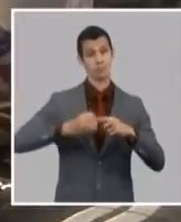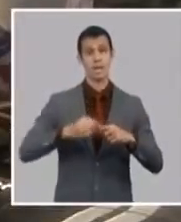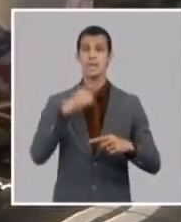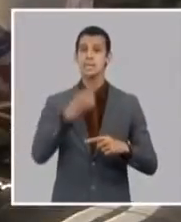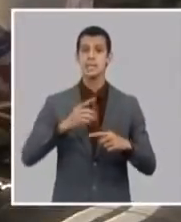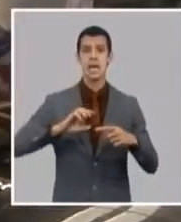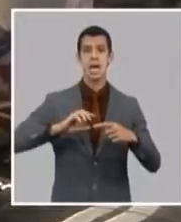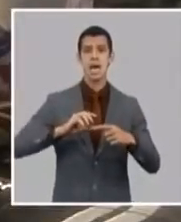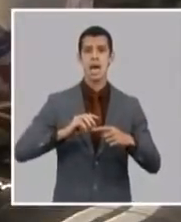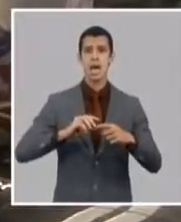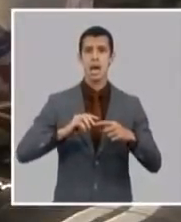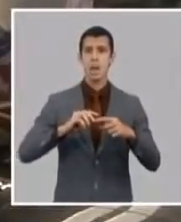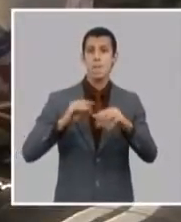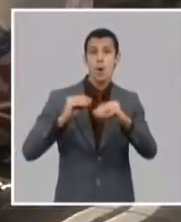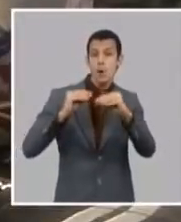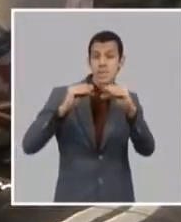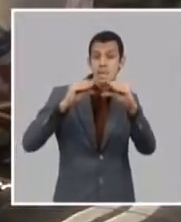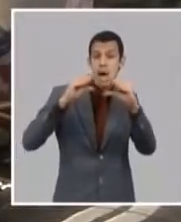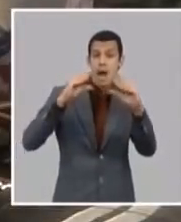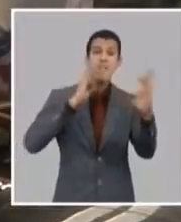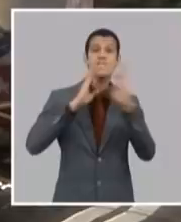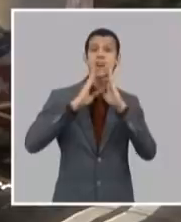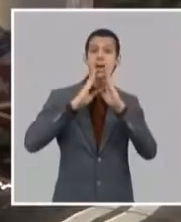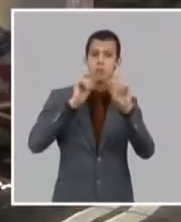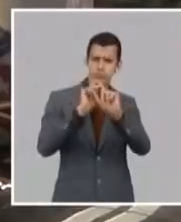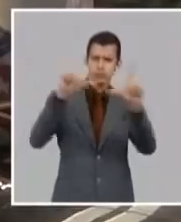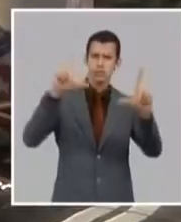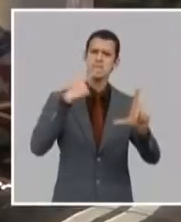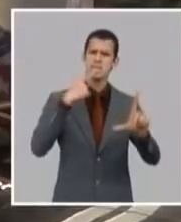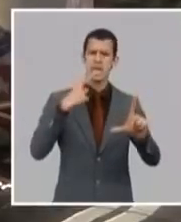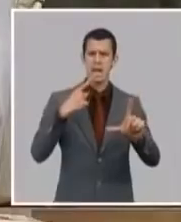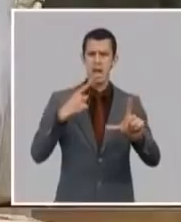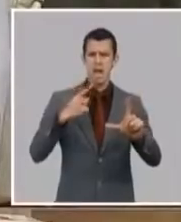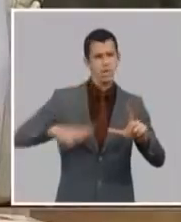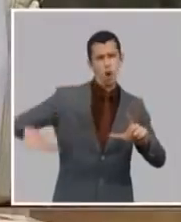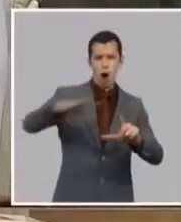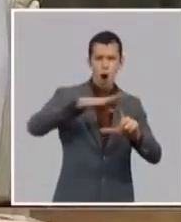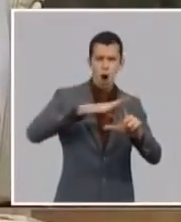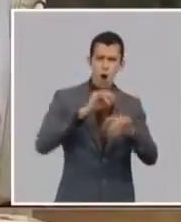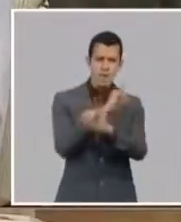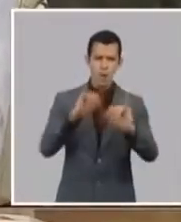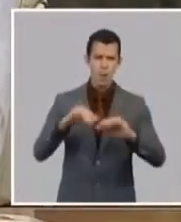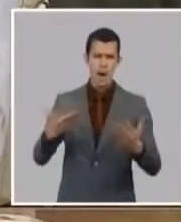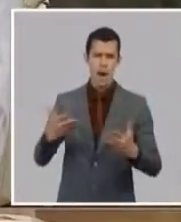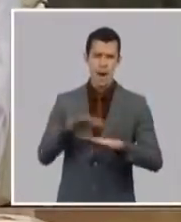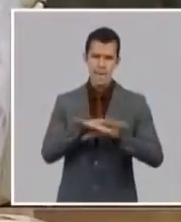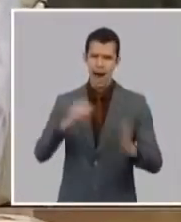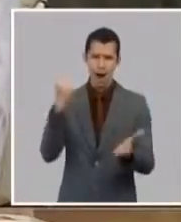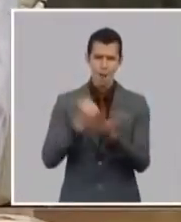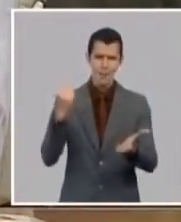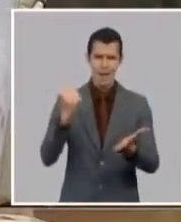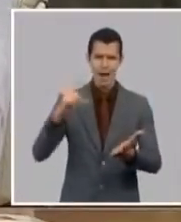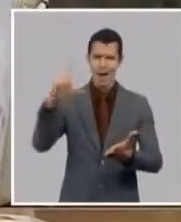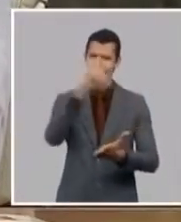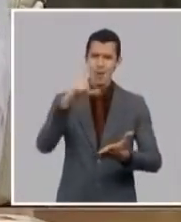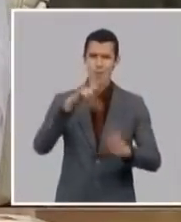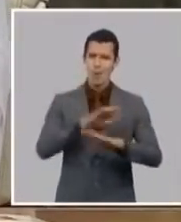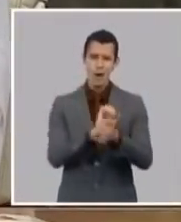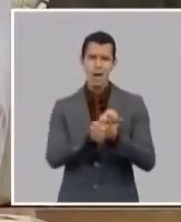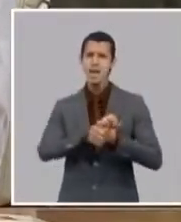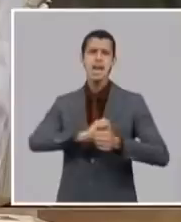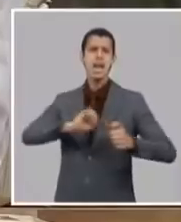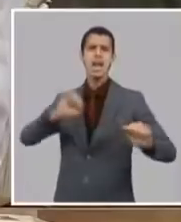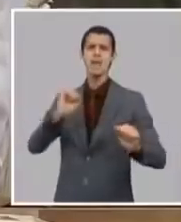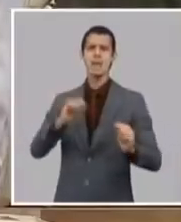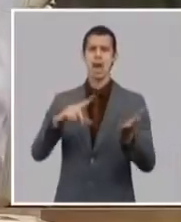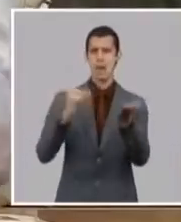ciudad libertada y lo que vimos hoy por la mañana en Buenos Días era un acto de reafirmación en el parque